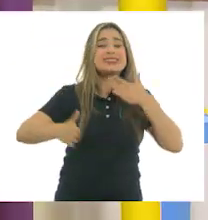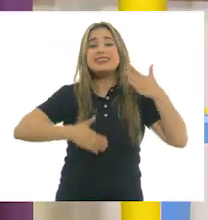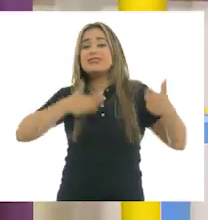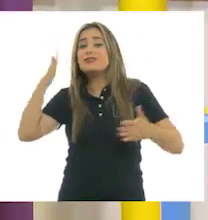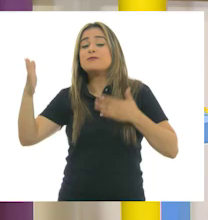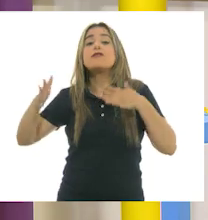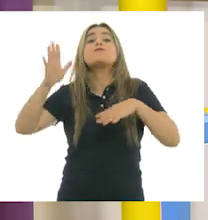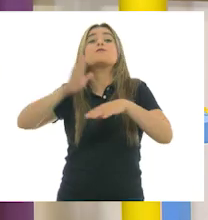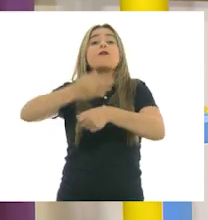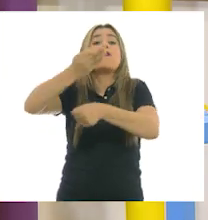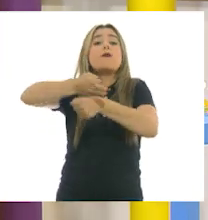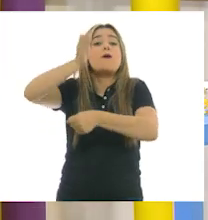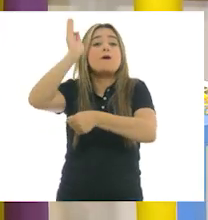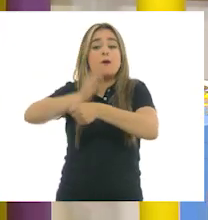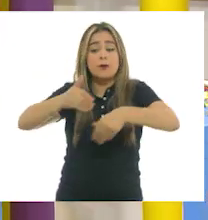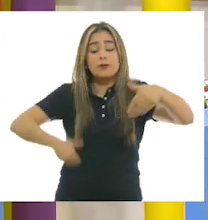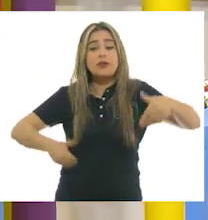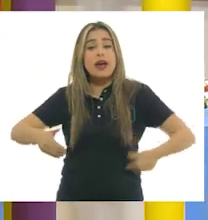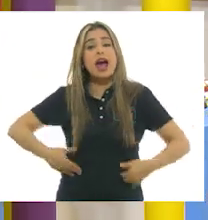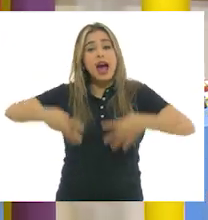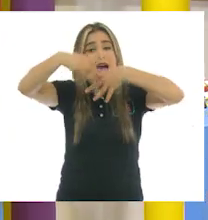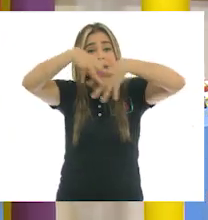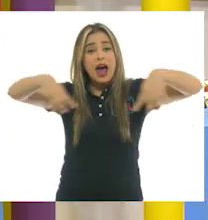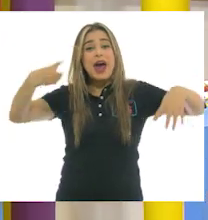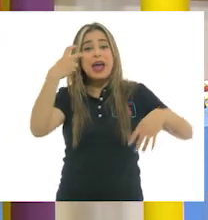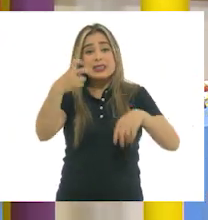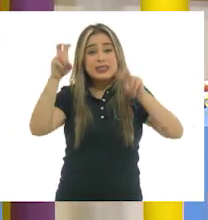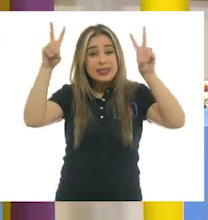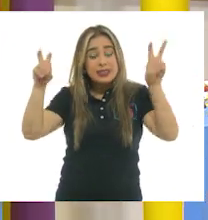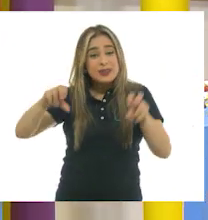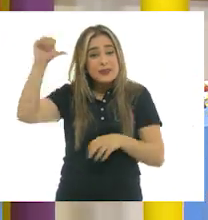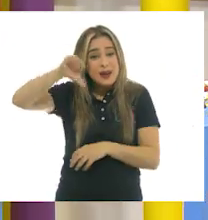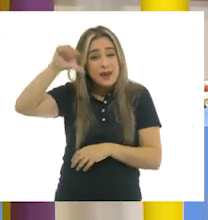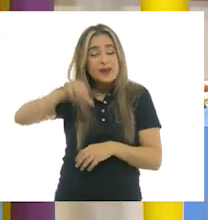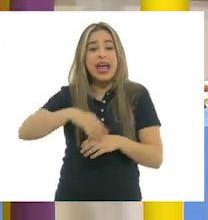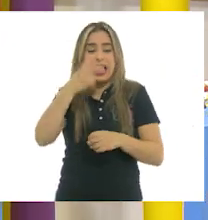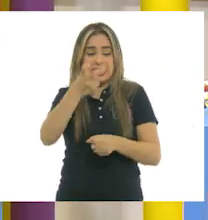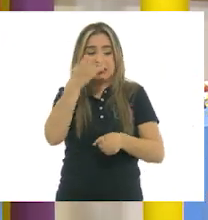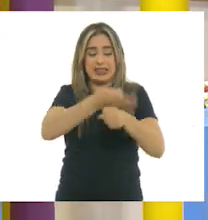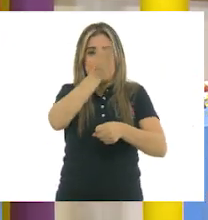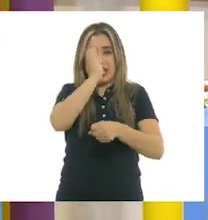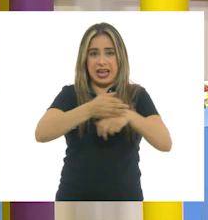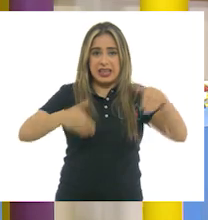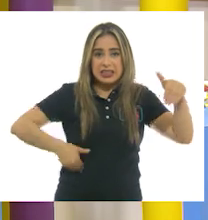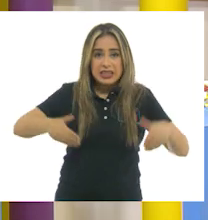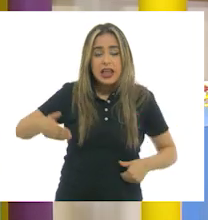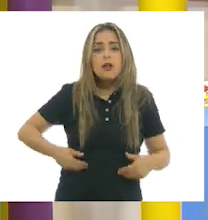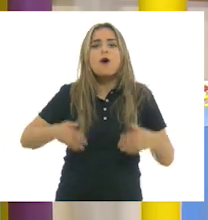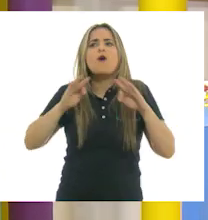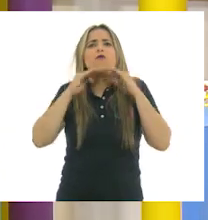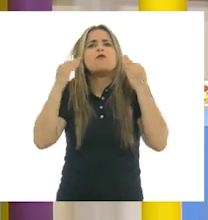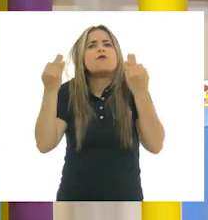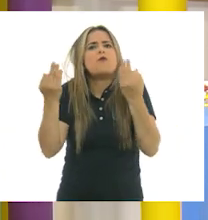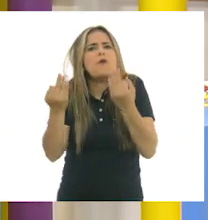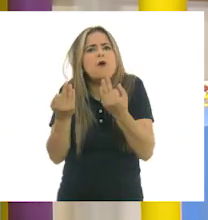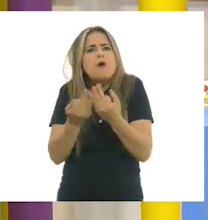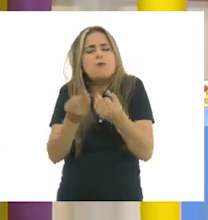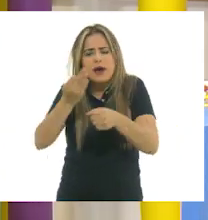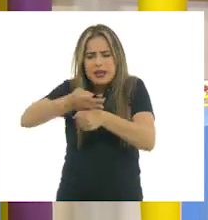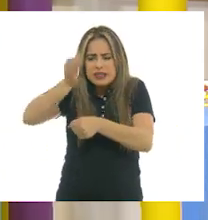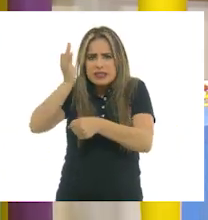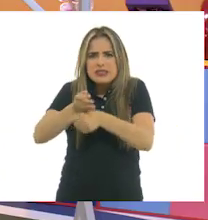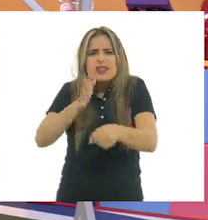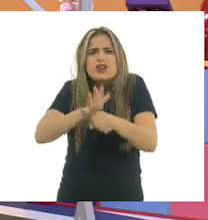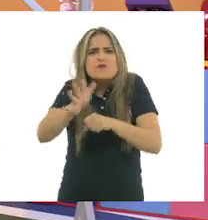la comedia. Y hoy queremos hablar no solamente sobre la comedia, sino sobre las formas de la comedia.